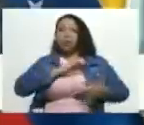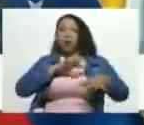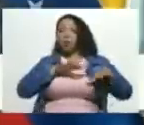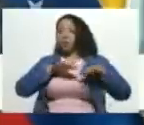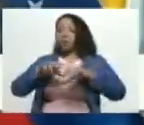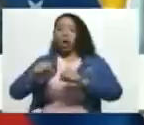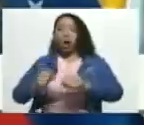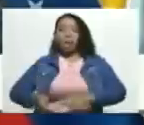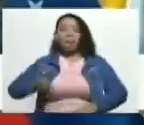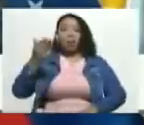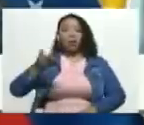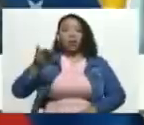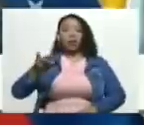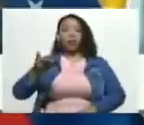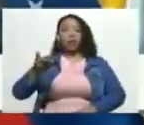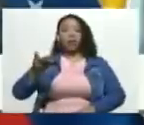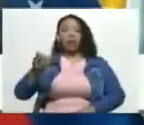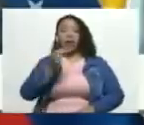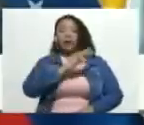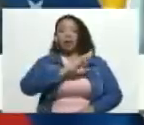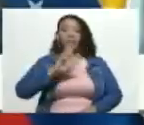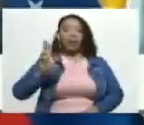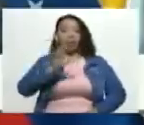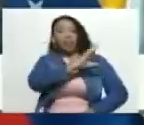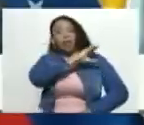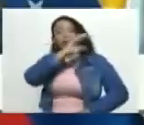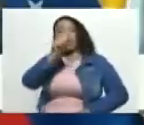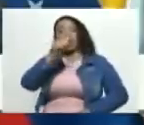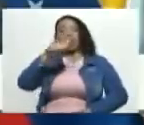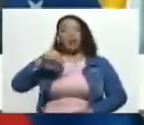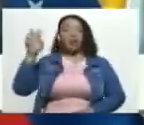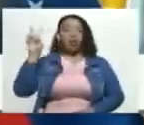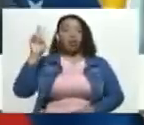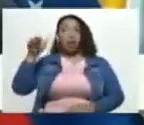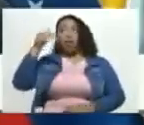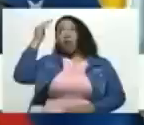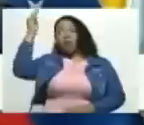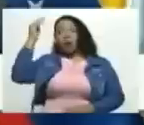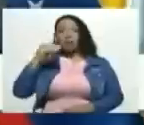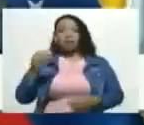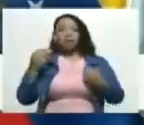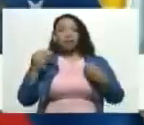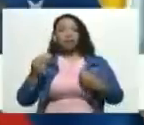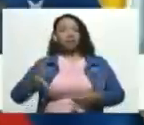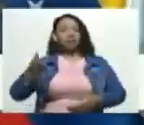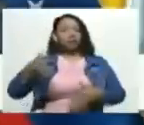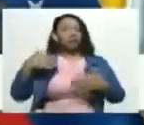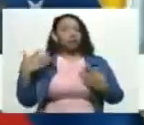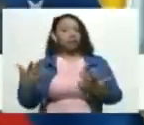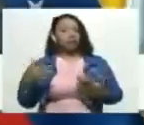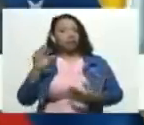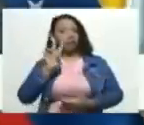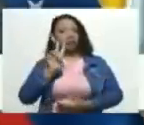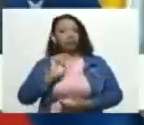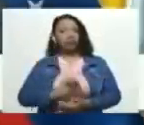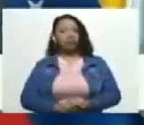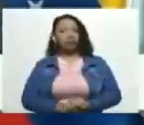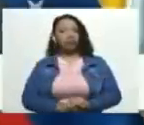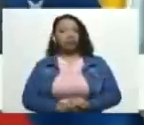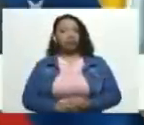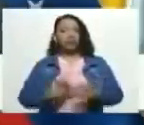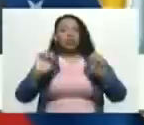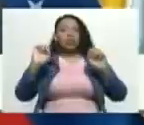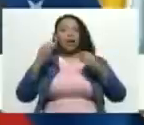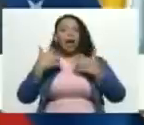importantes activos de la República Bolivariana de Venezuela en el extranjero, particularmente de dos, CITGO